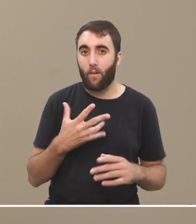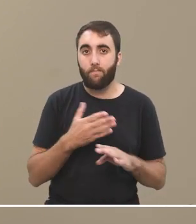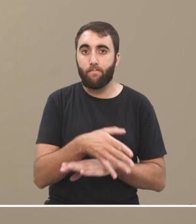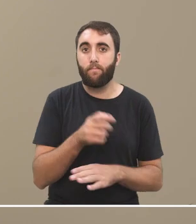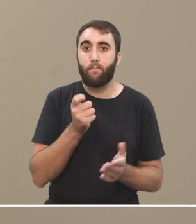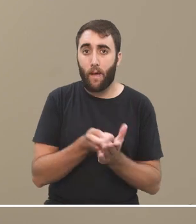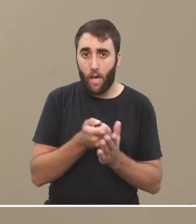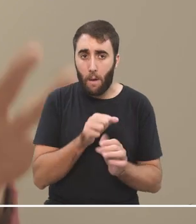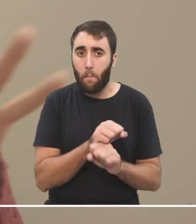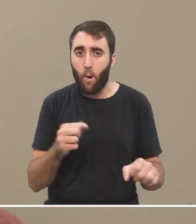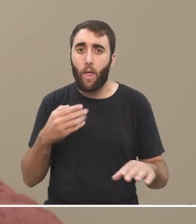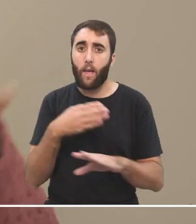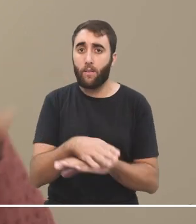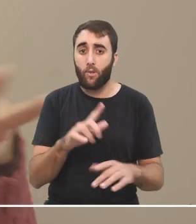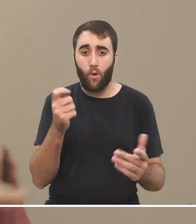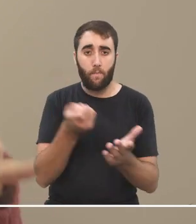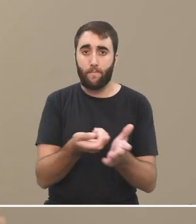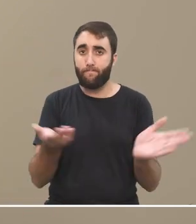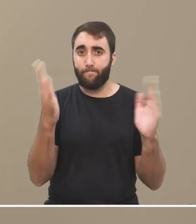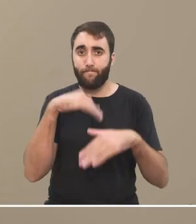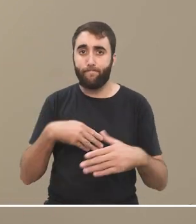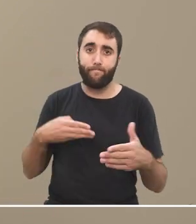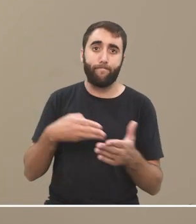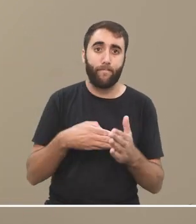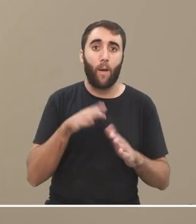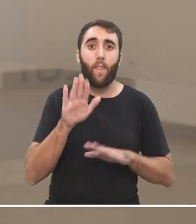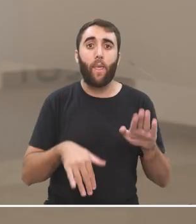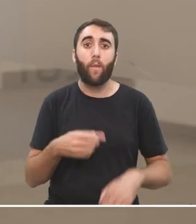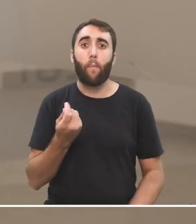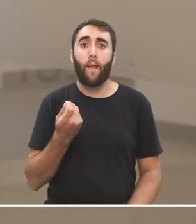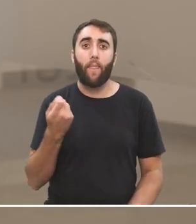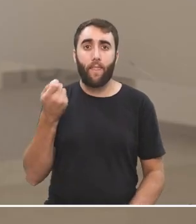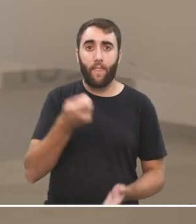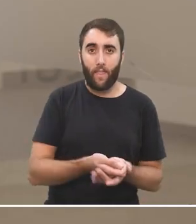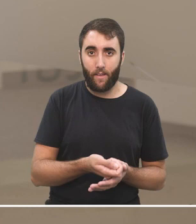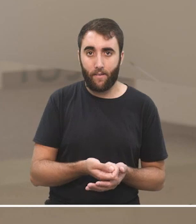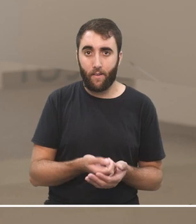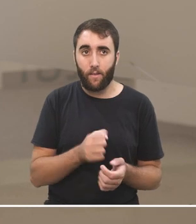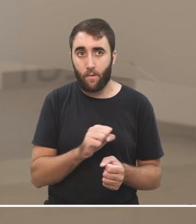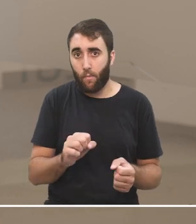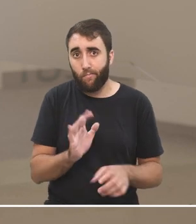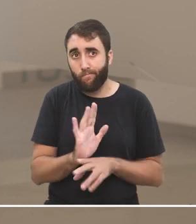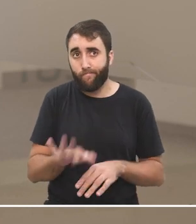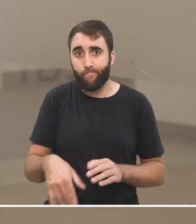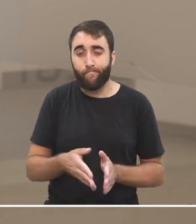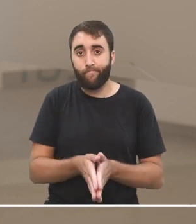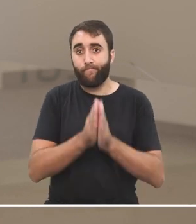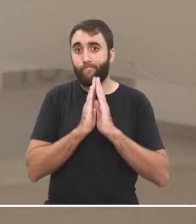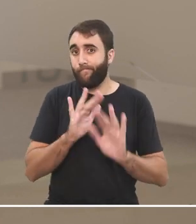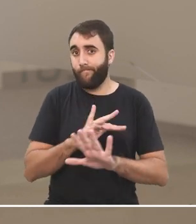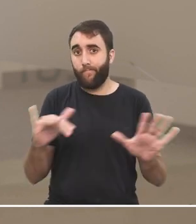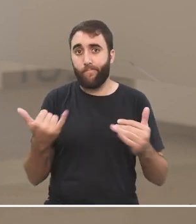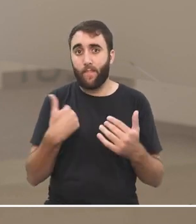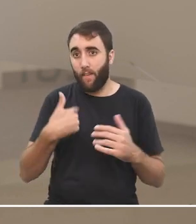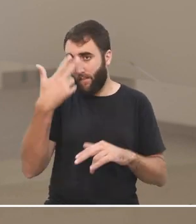quien paga quien puede pagar y dependiendo de cuánto puedas pagar estás condenado a muerte digamos así si te enfermas o no